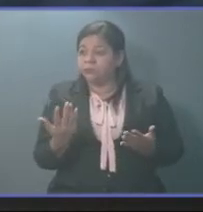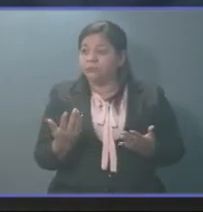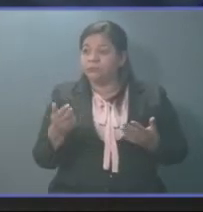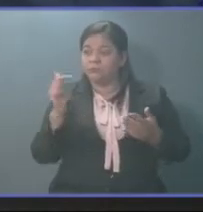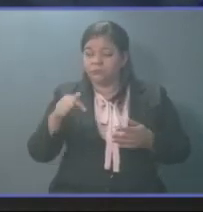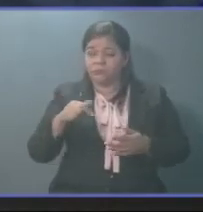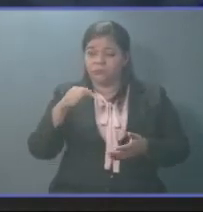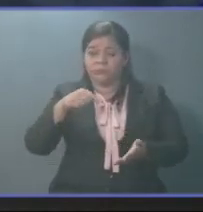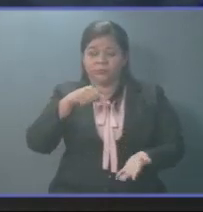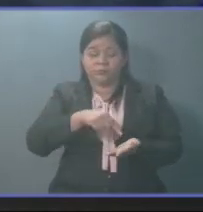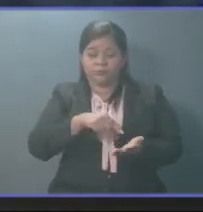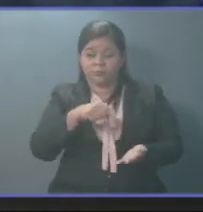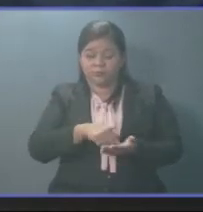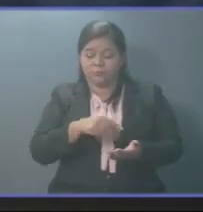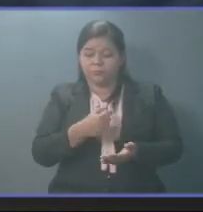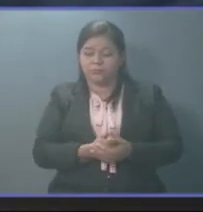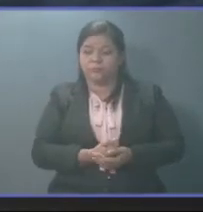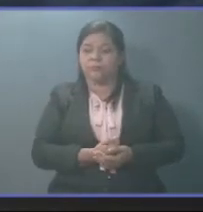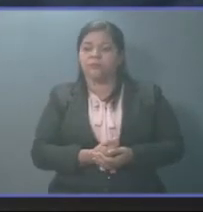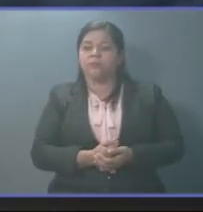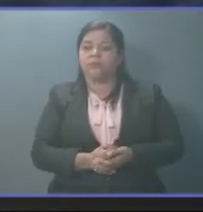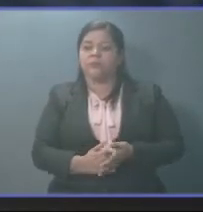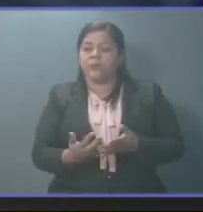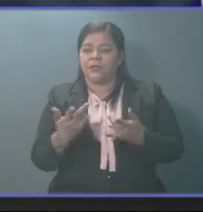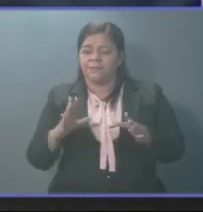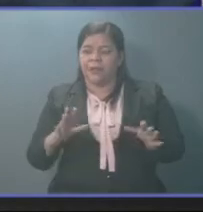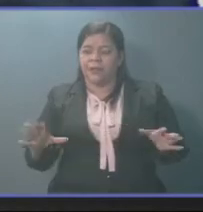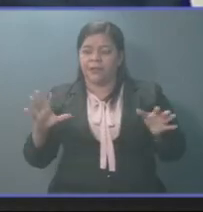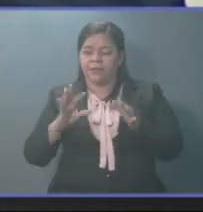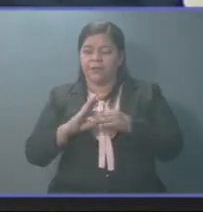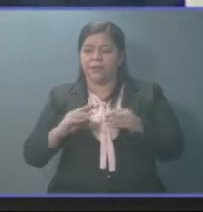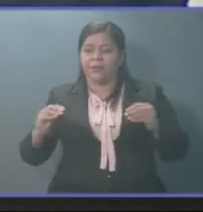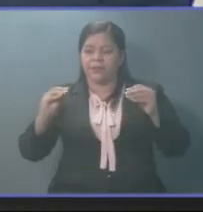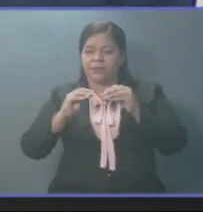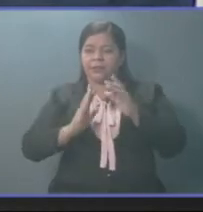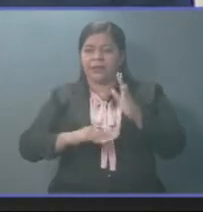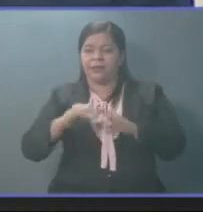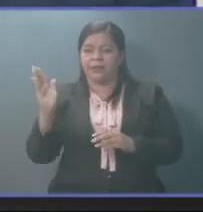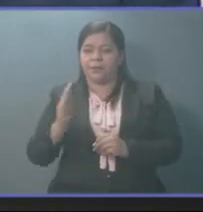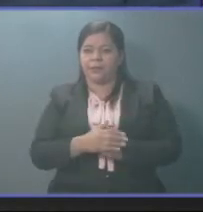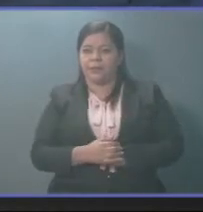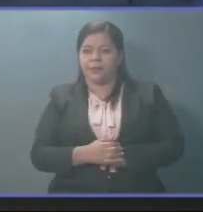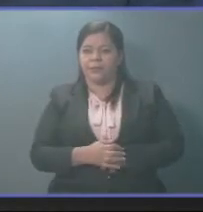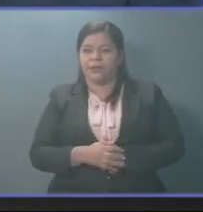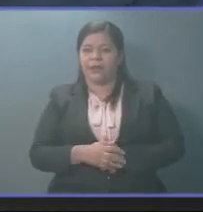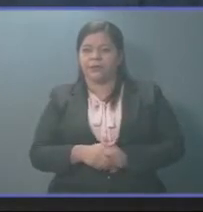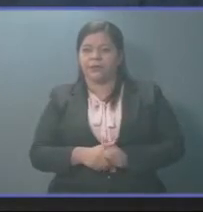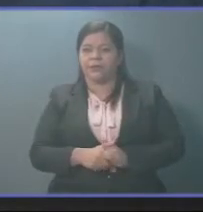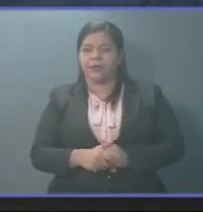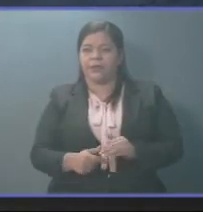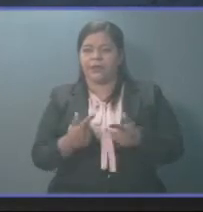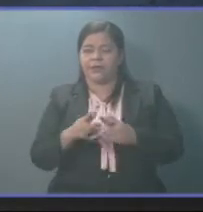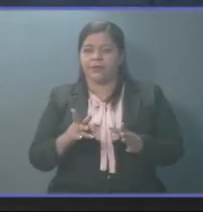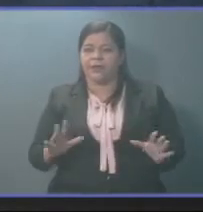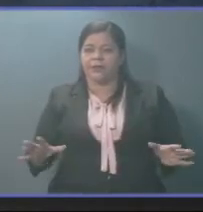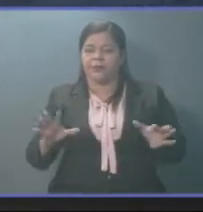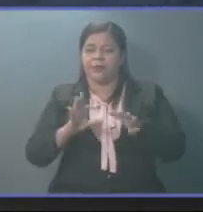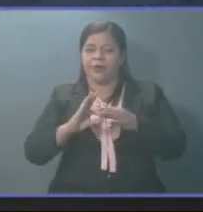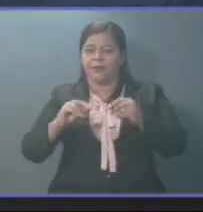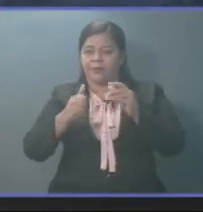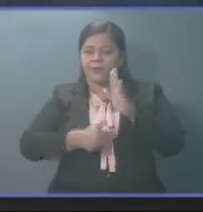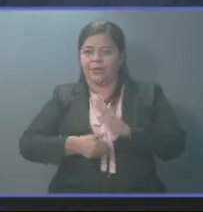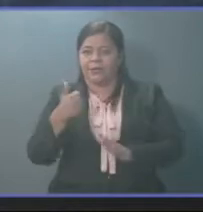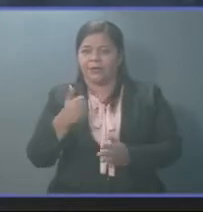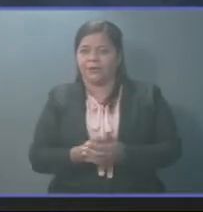un crédito para poderles comprar cierta cantidad de plantas. Tampoco saben si les van a cumplir las